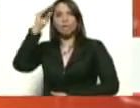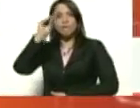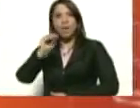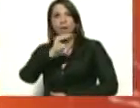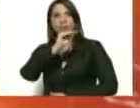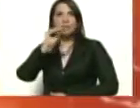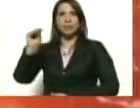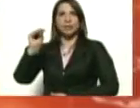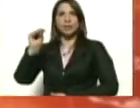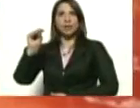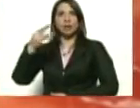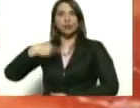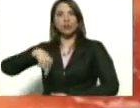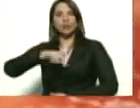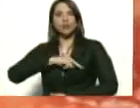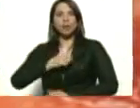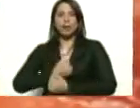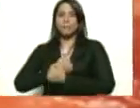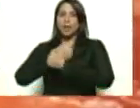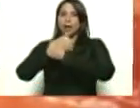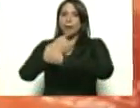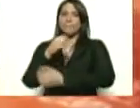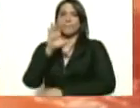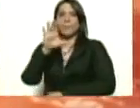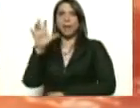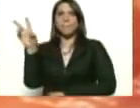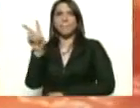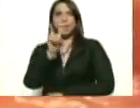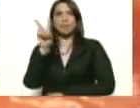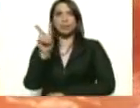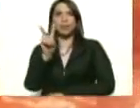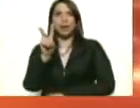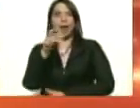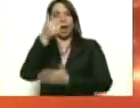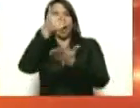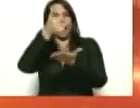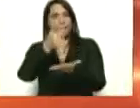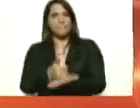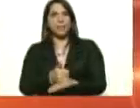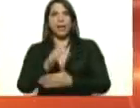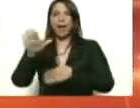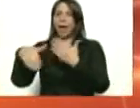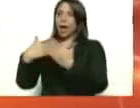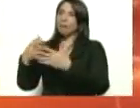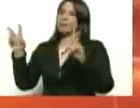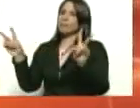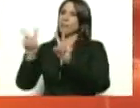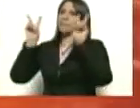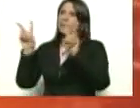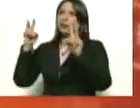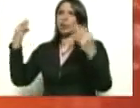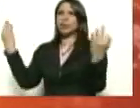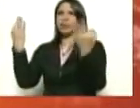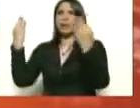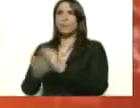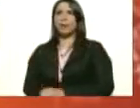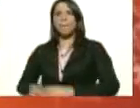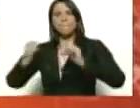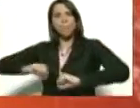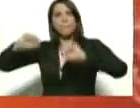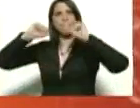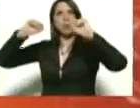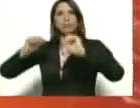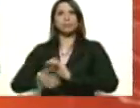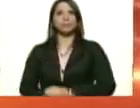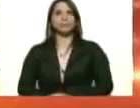a nuestra amada patria Venezuela. Amén, presidente. Hasta la victoria siempre. Venceremos.